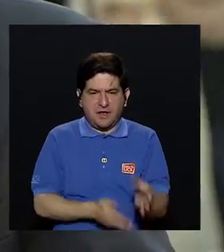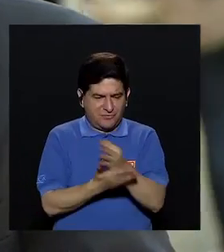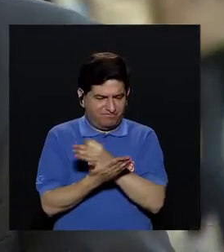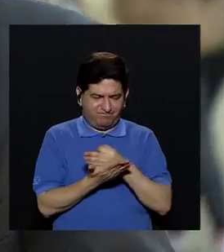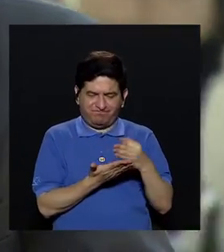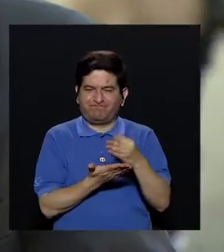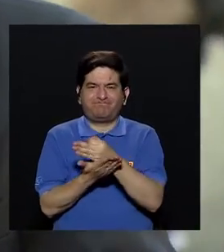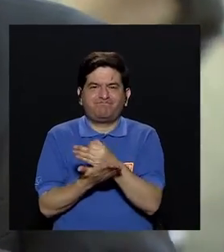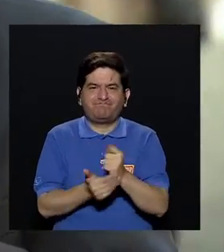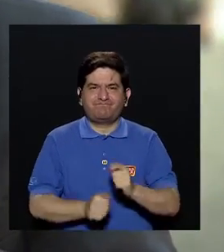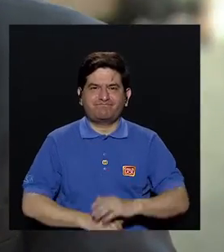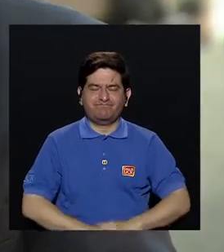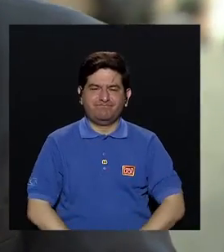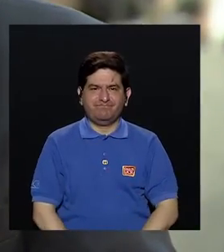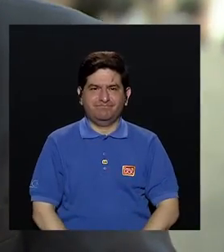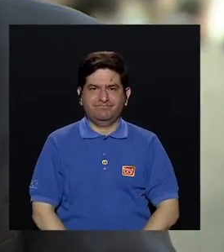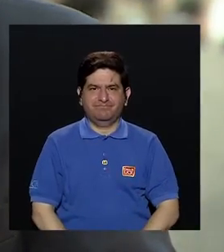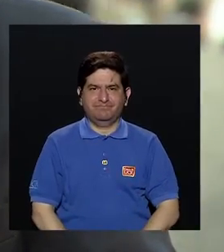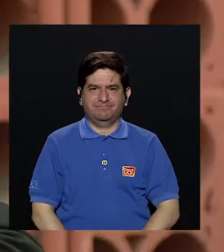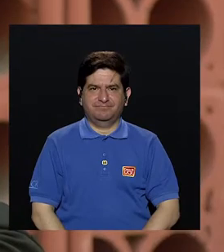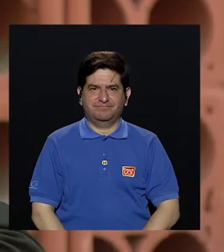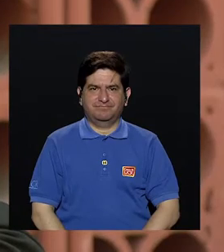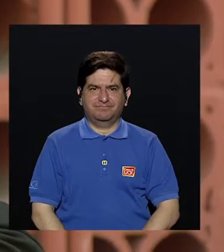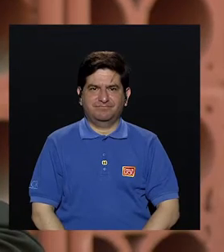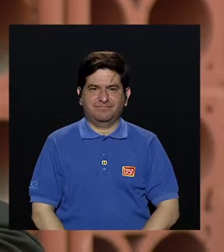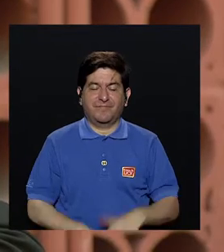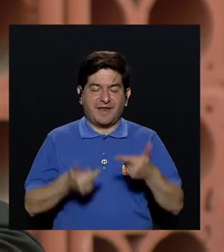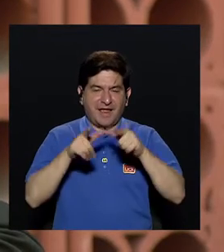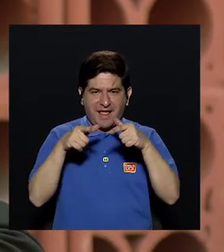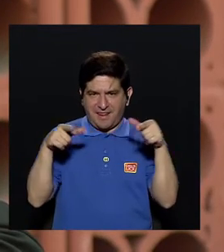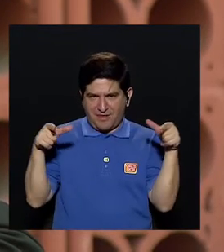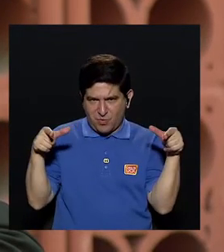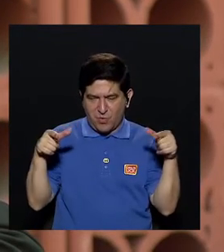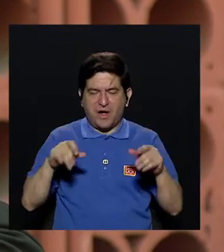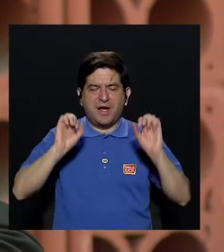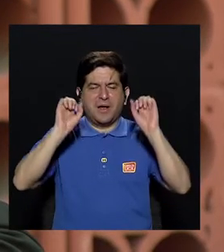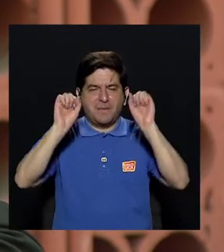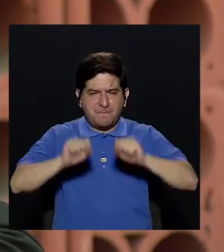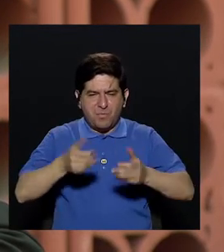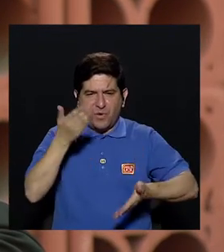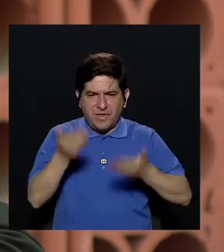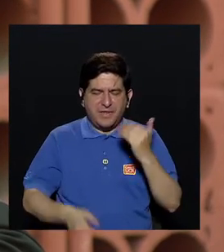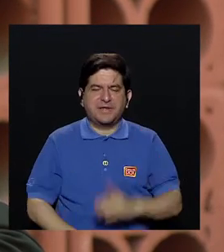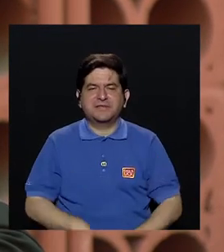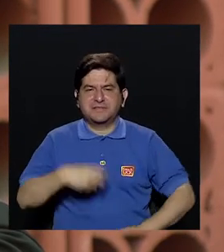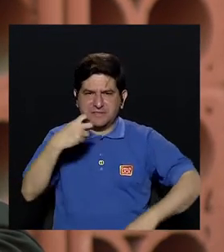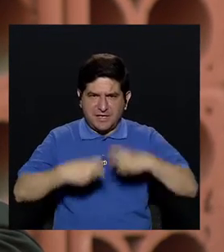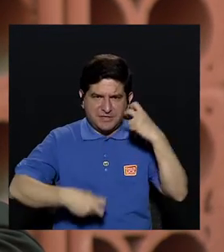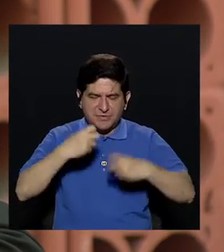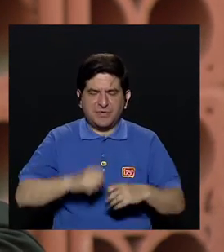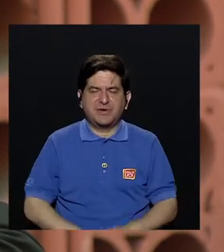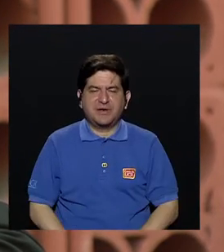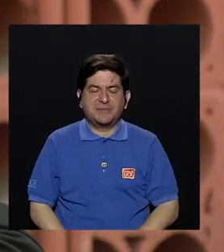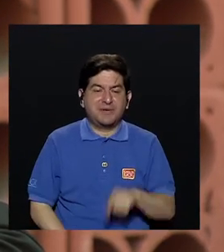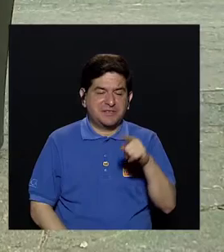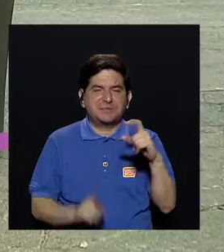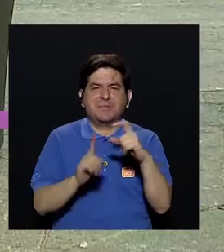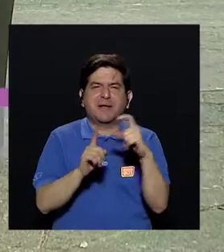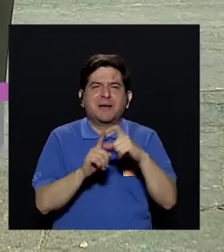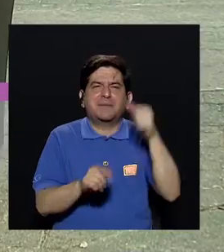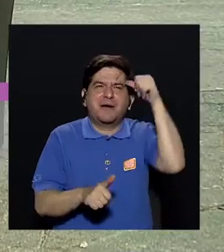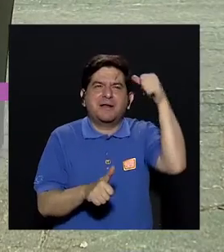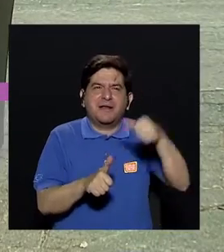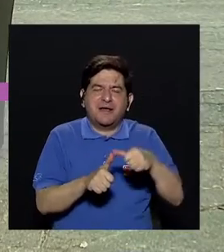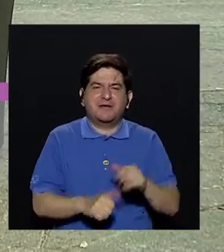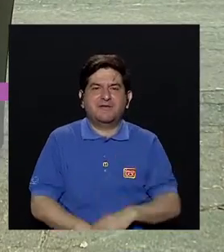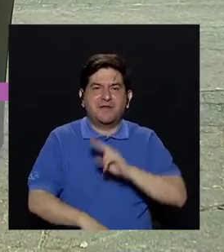las monedas. Y en el lenguaje puede ser que tengan dificultad para encontrar palabras, que es